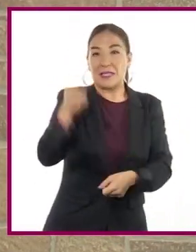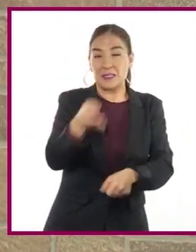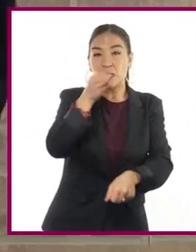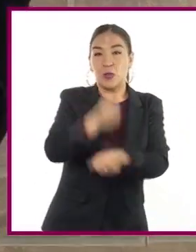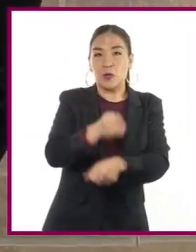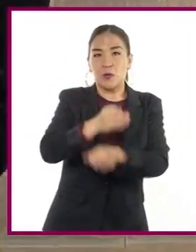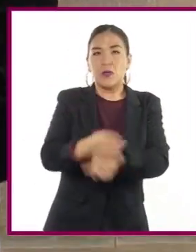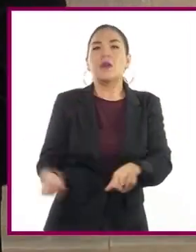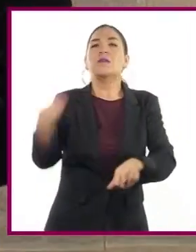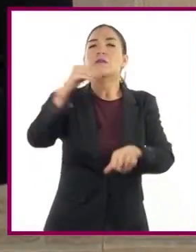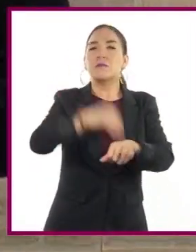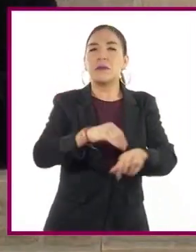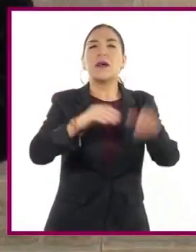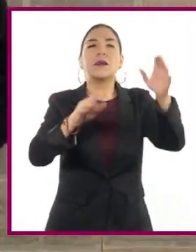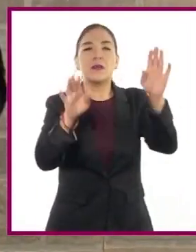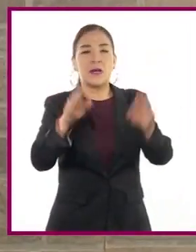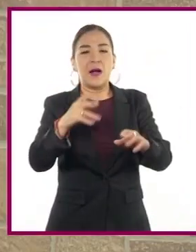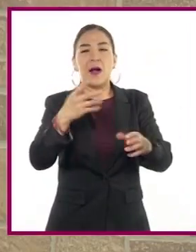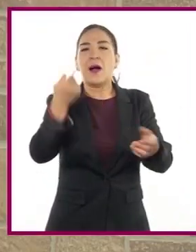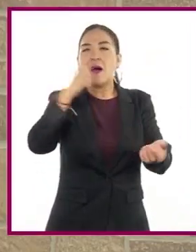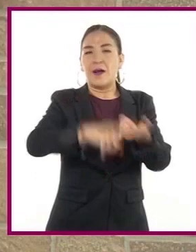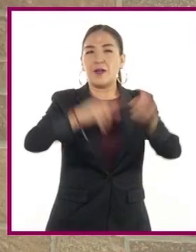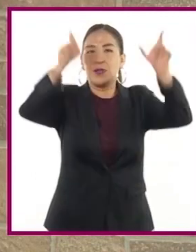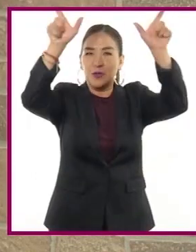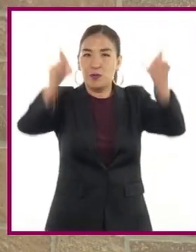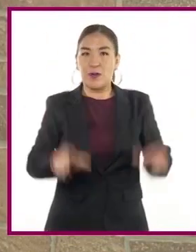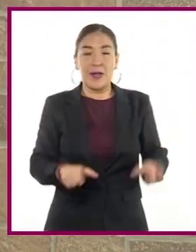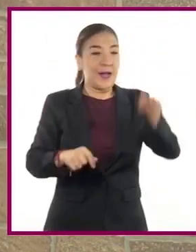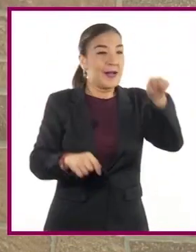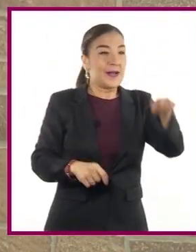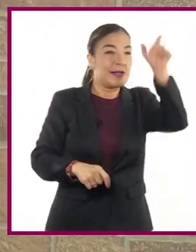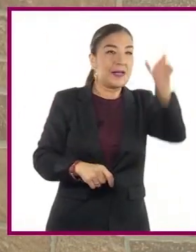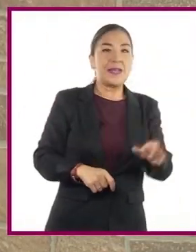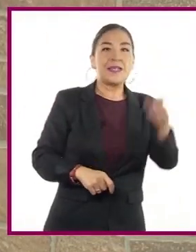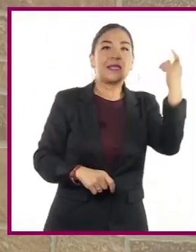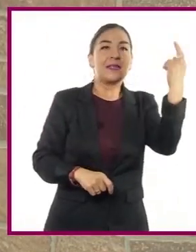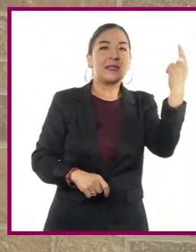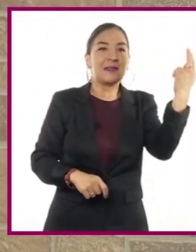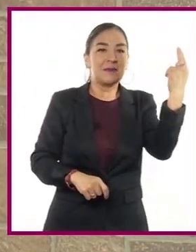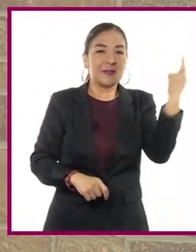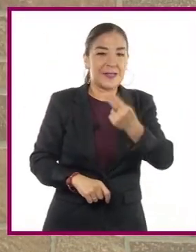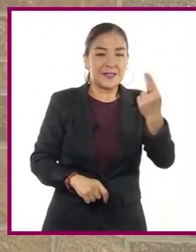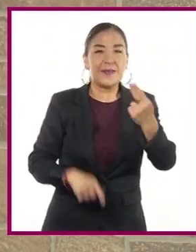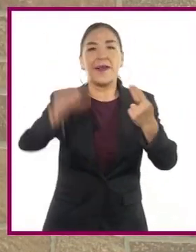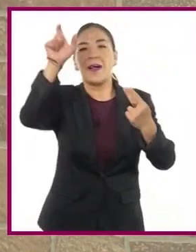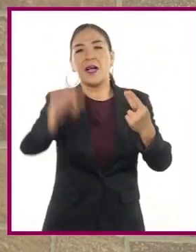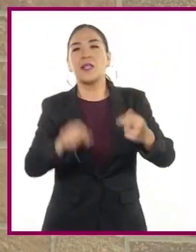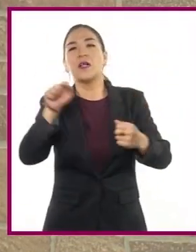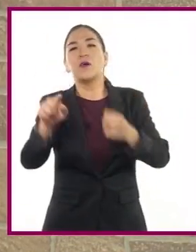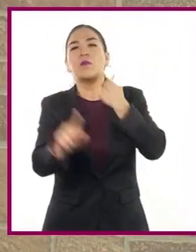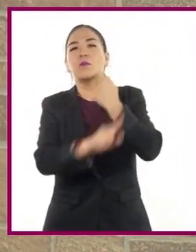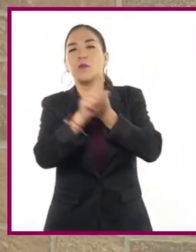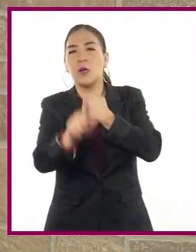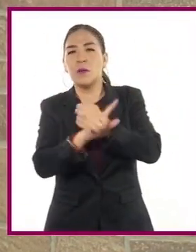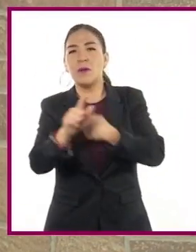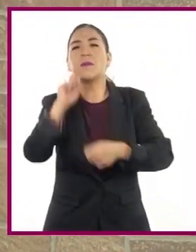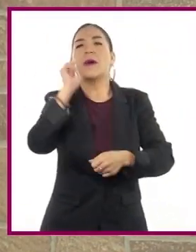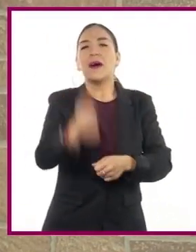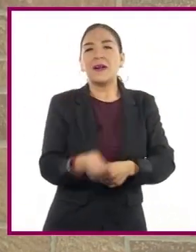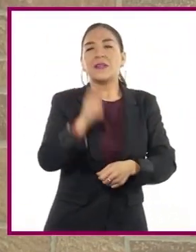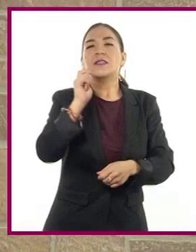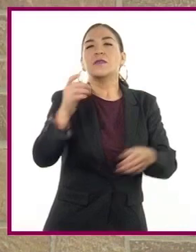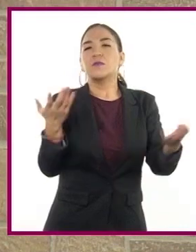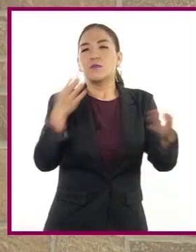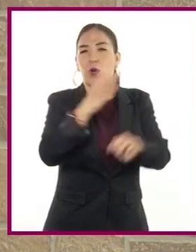colocaremos en dos columnas necesidades y problemas correspondiente a la situación que